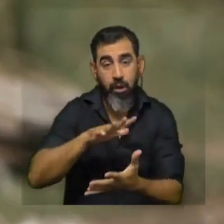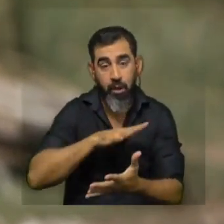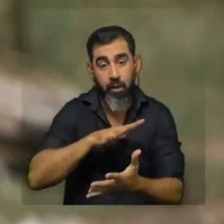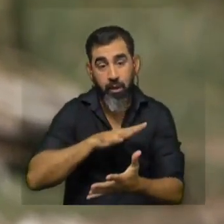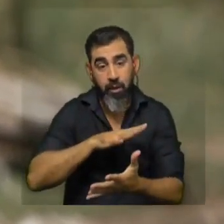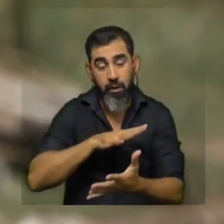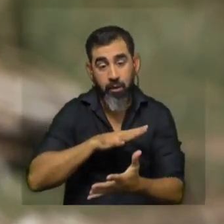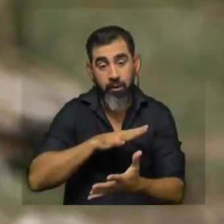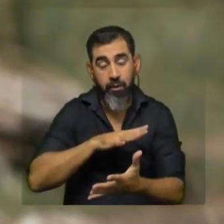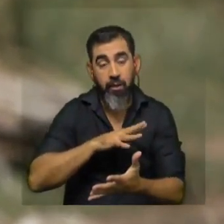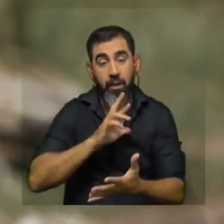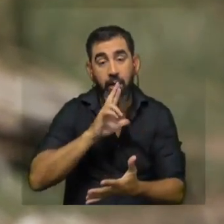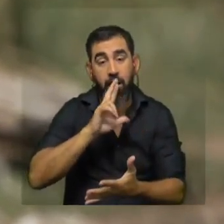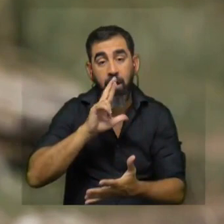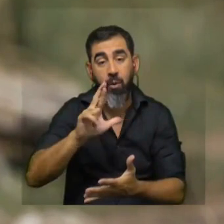arroja resultados